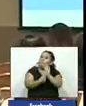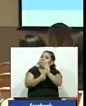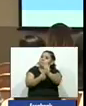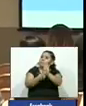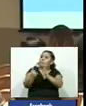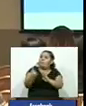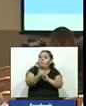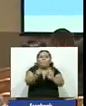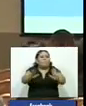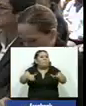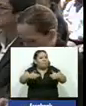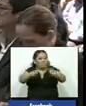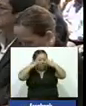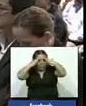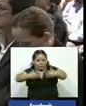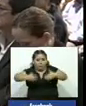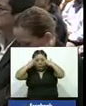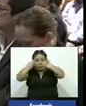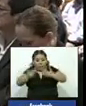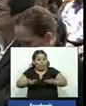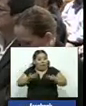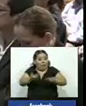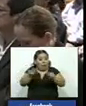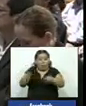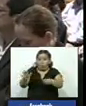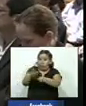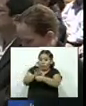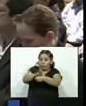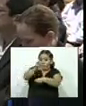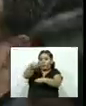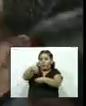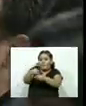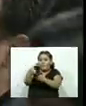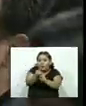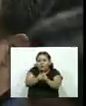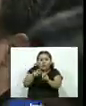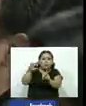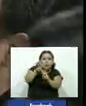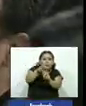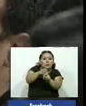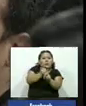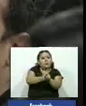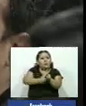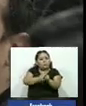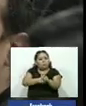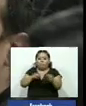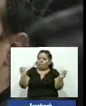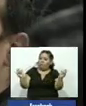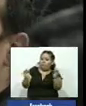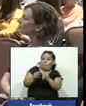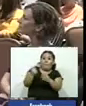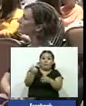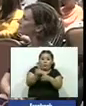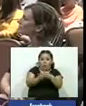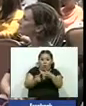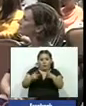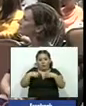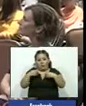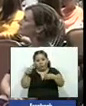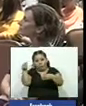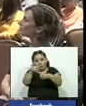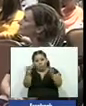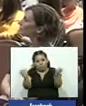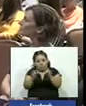cuyos enfoques son la intervención integral al trauma a víctimas de este flagelo la capacitación al personal de salud y la